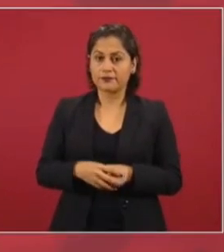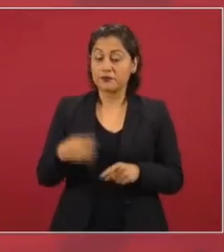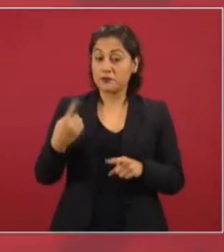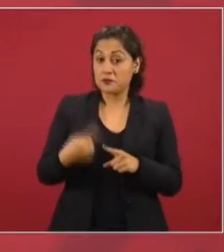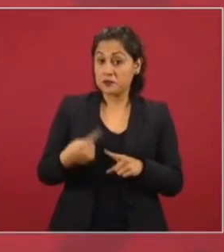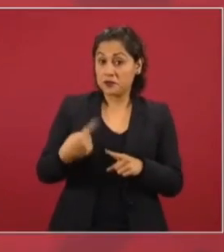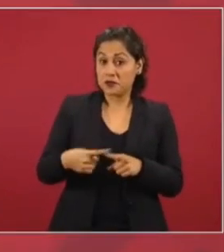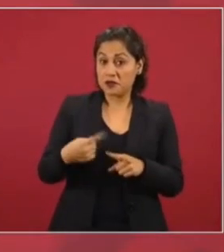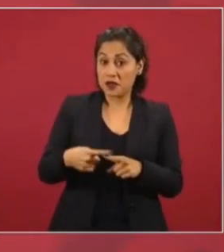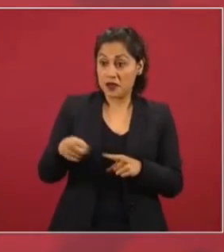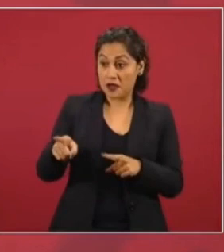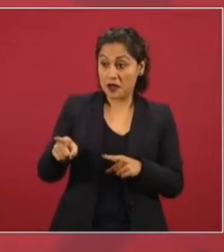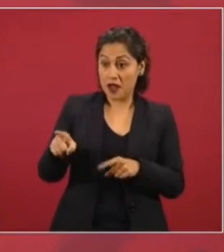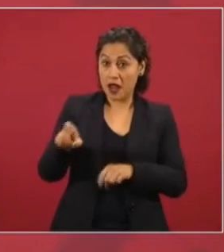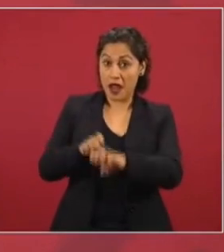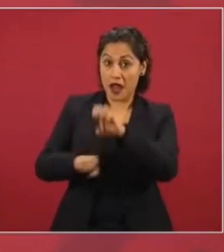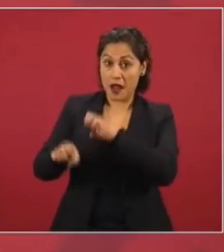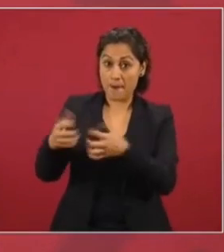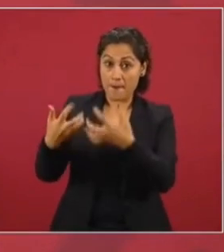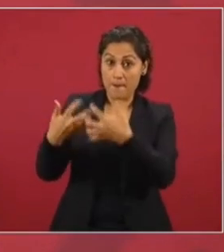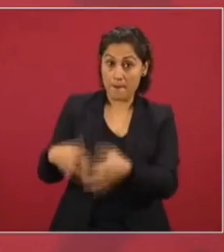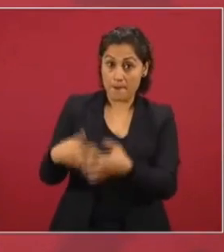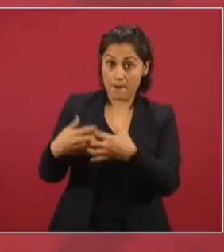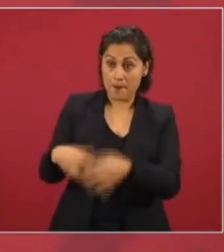grupos de intereses creados.